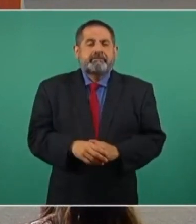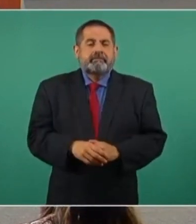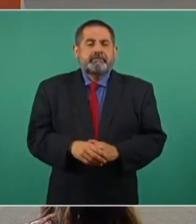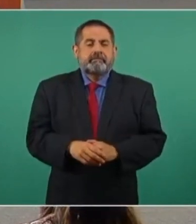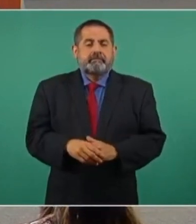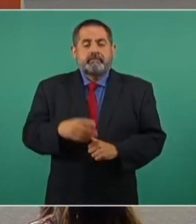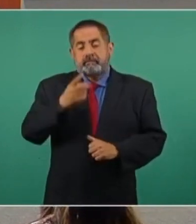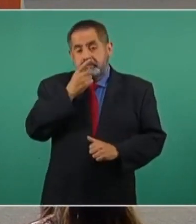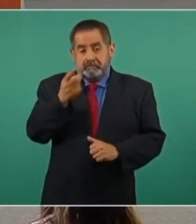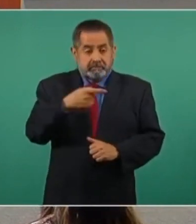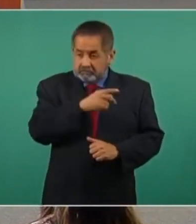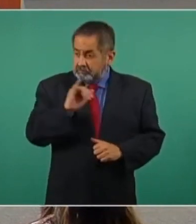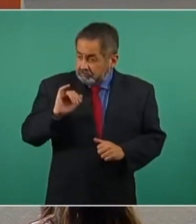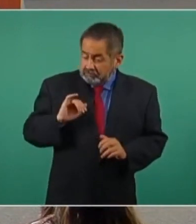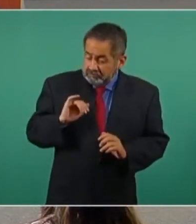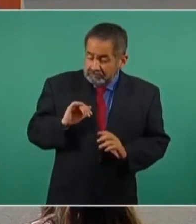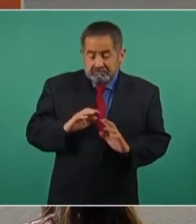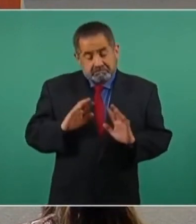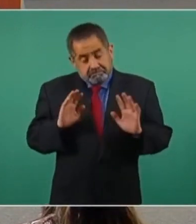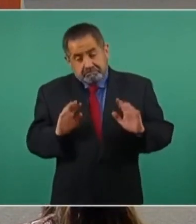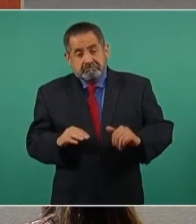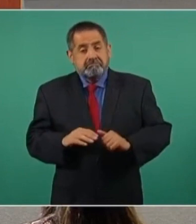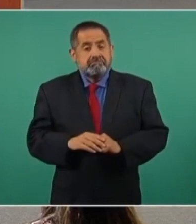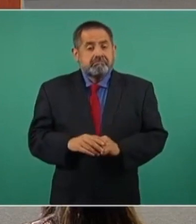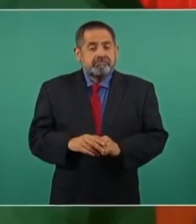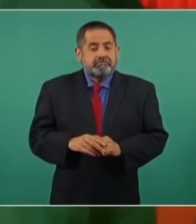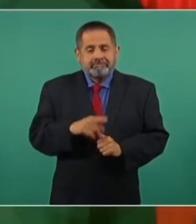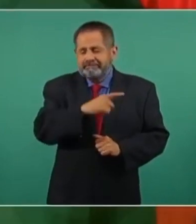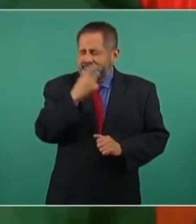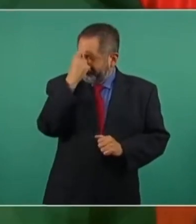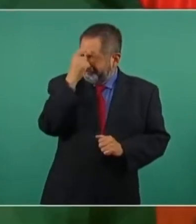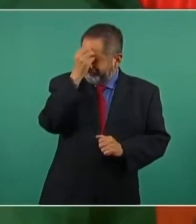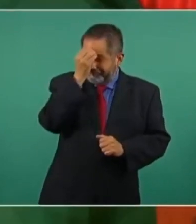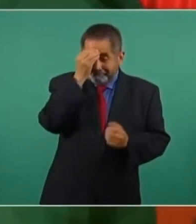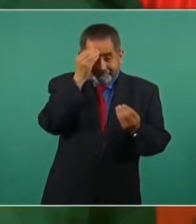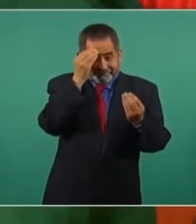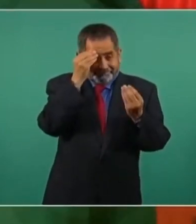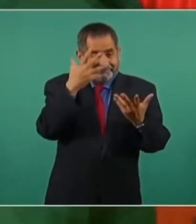dicen que sí, fíjense la mentalidad.